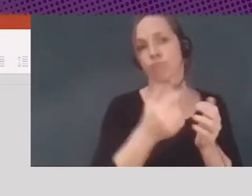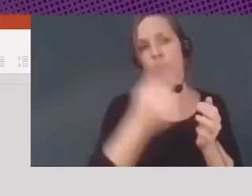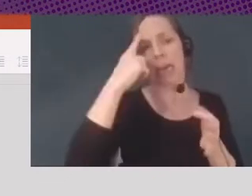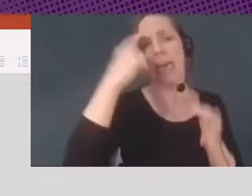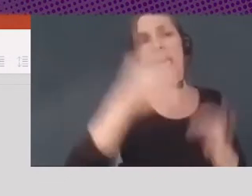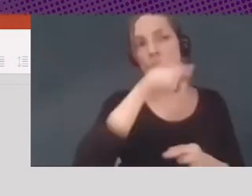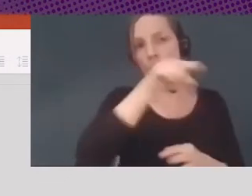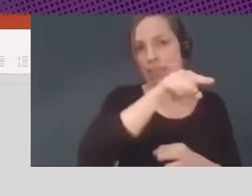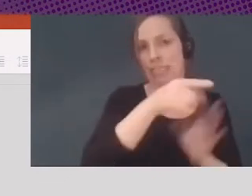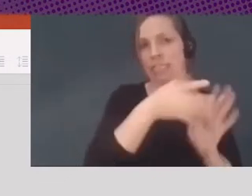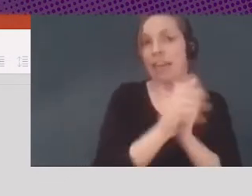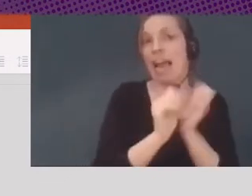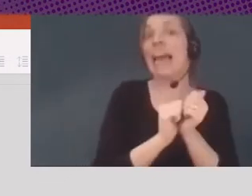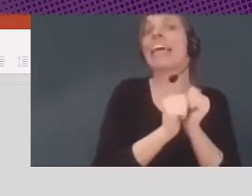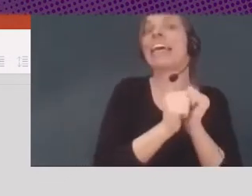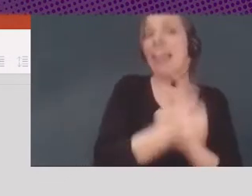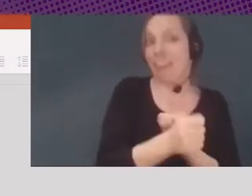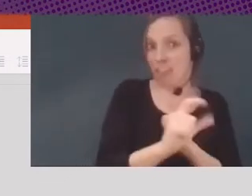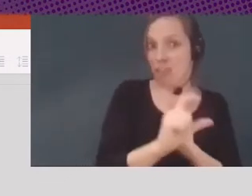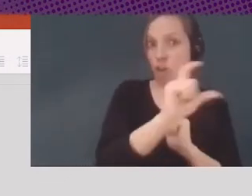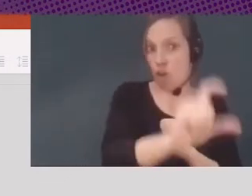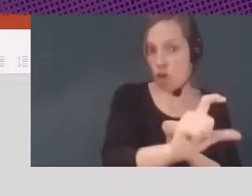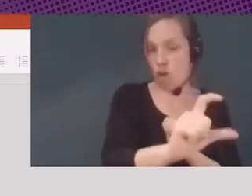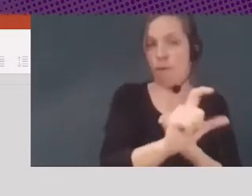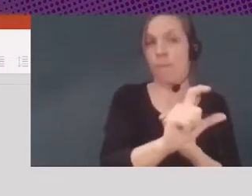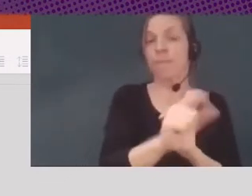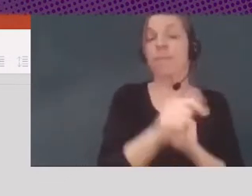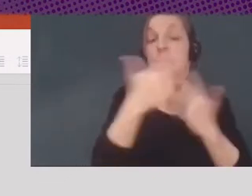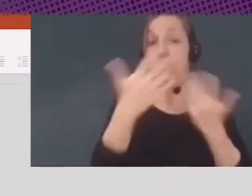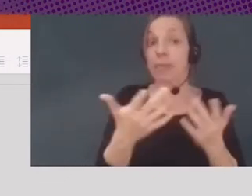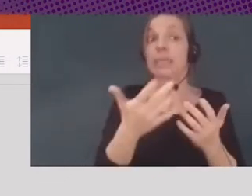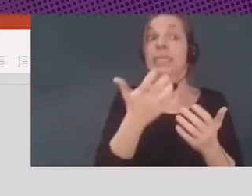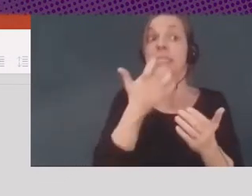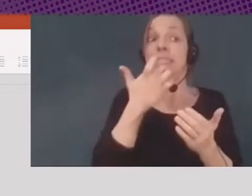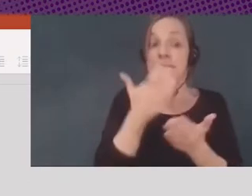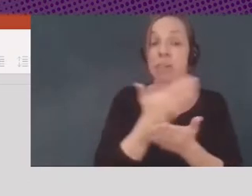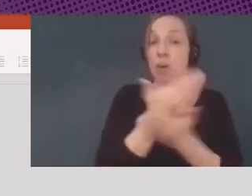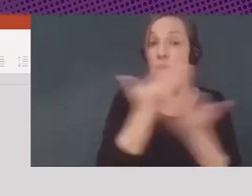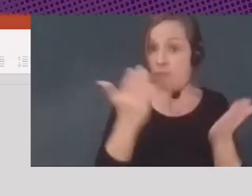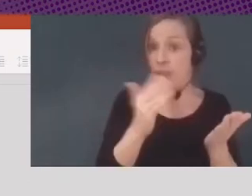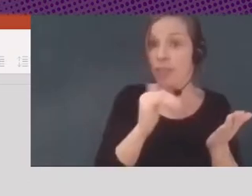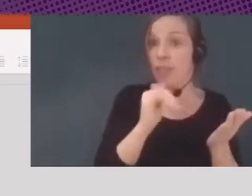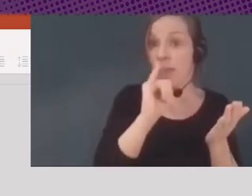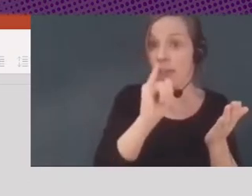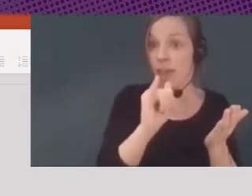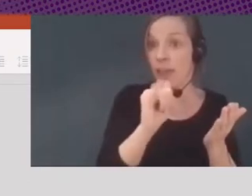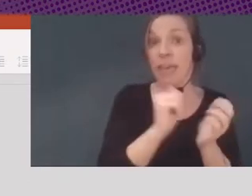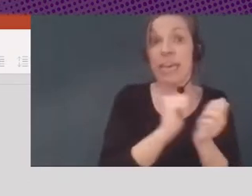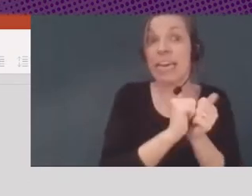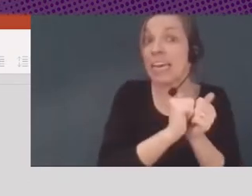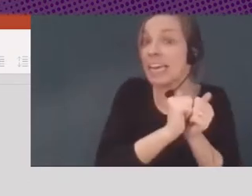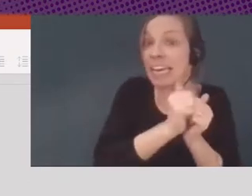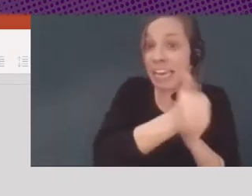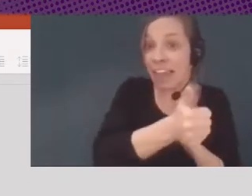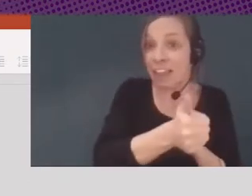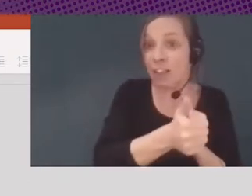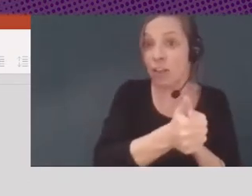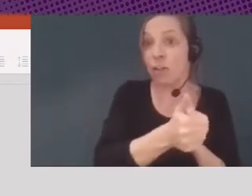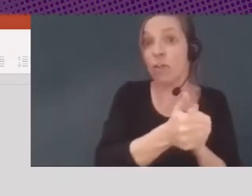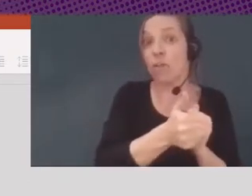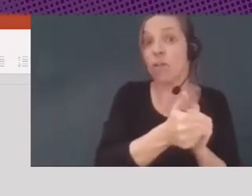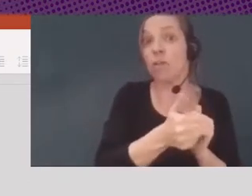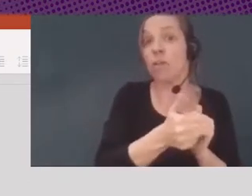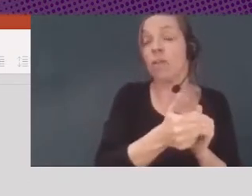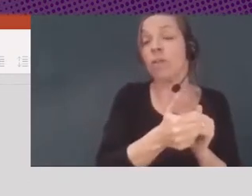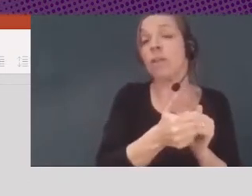Y es la confianza, el crédito, lo más importante en